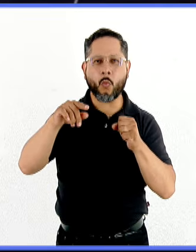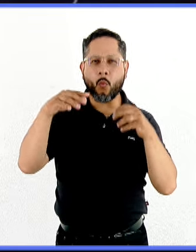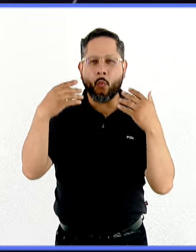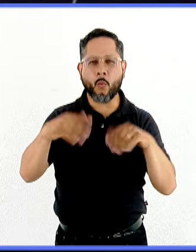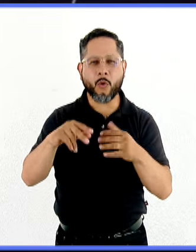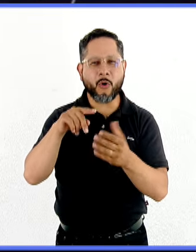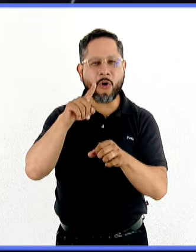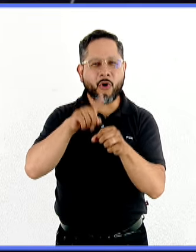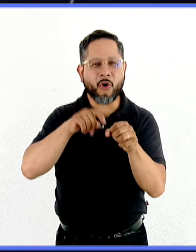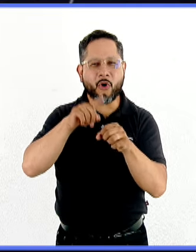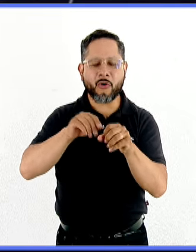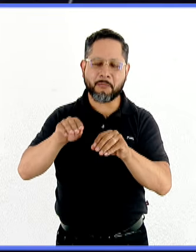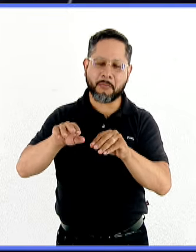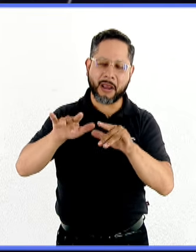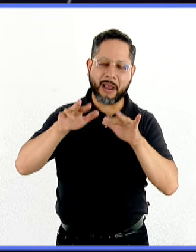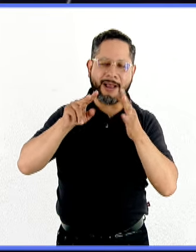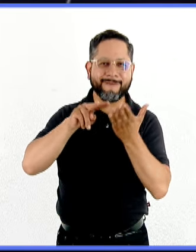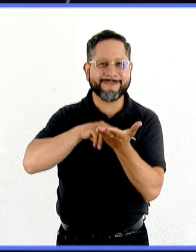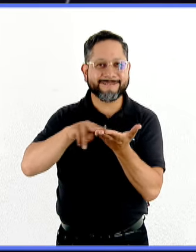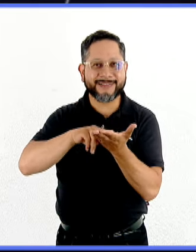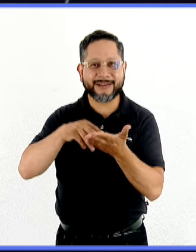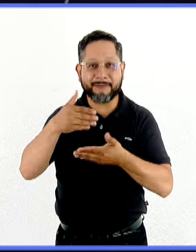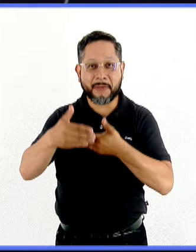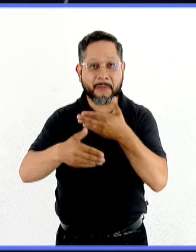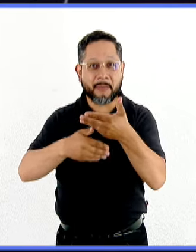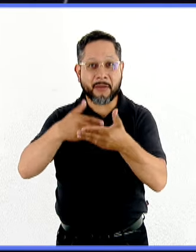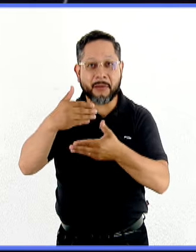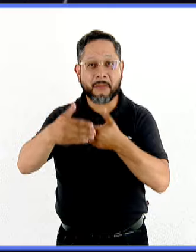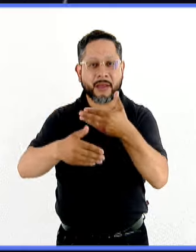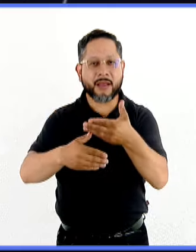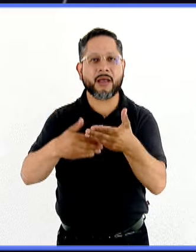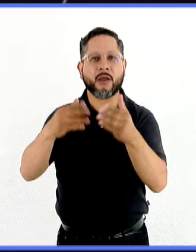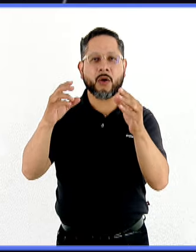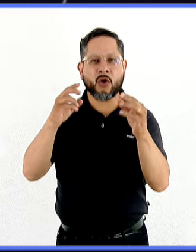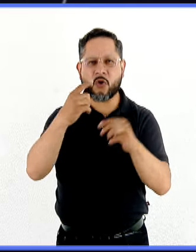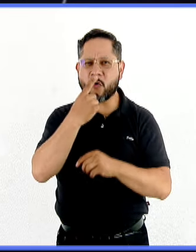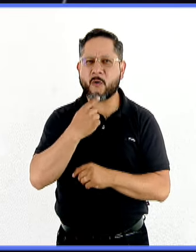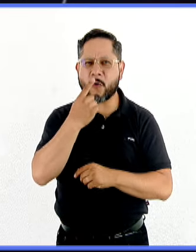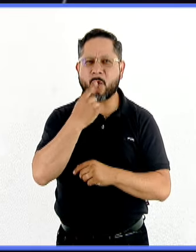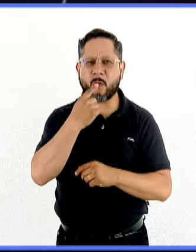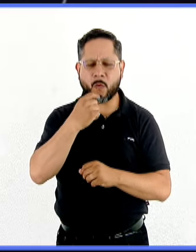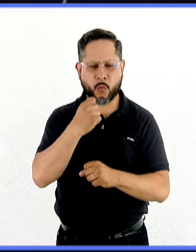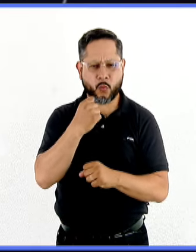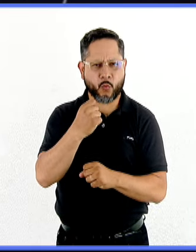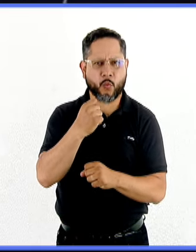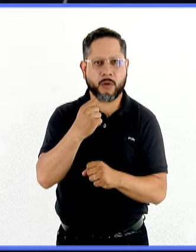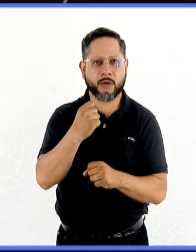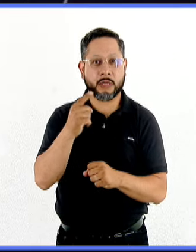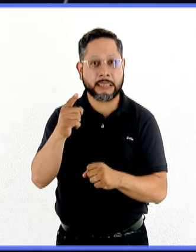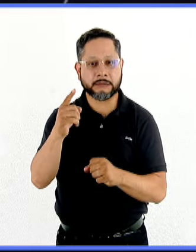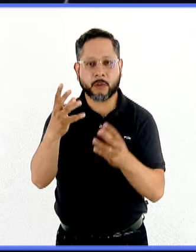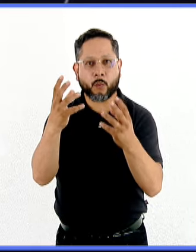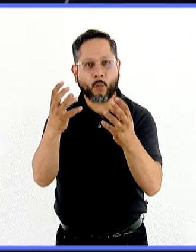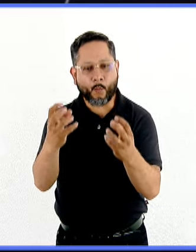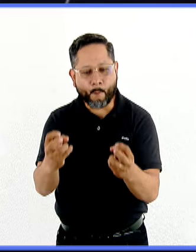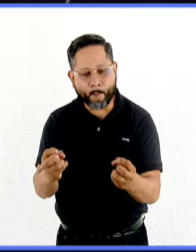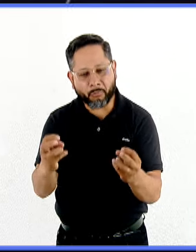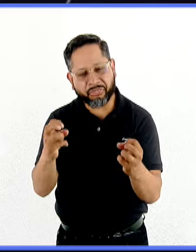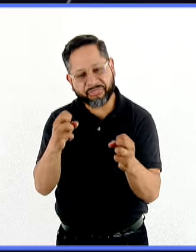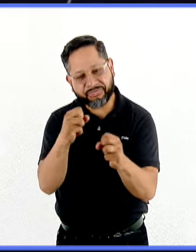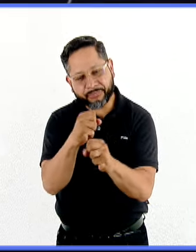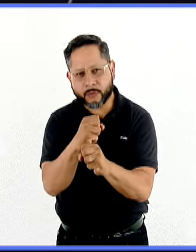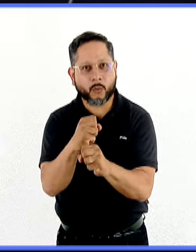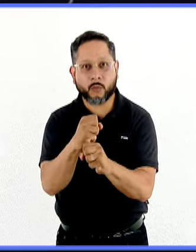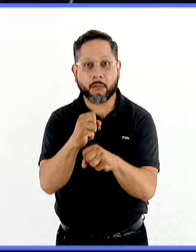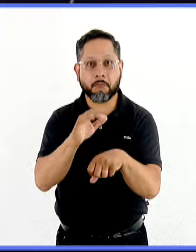hermoso color verde brillante, que con el paso del tiempo, pasa a ser rojo vivo. Nunca llega a marchitarse, pues cuando